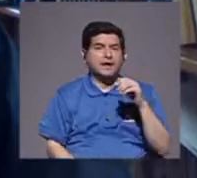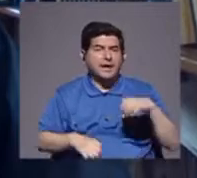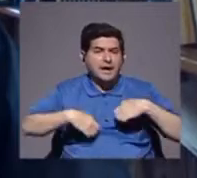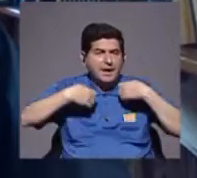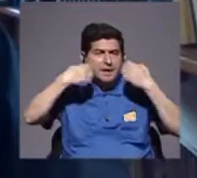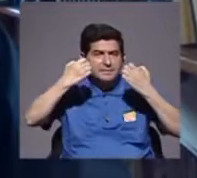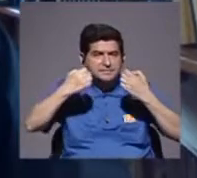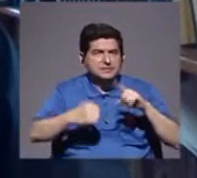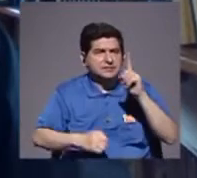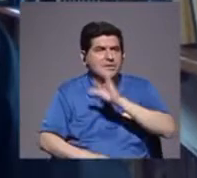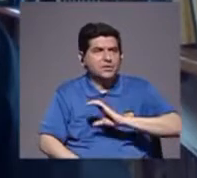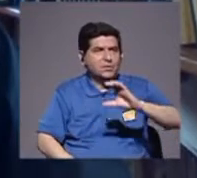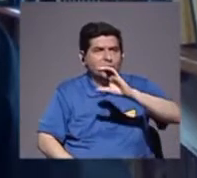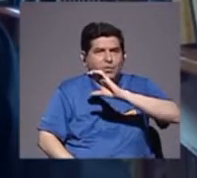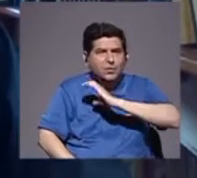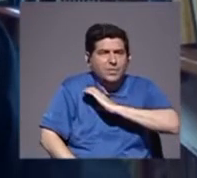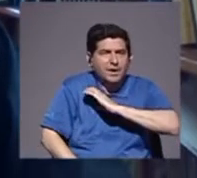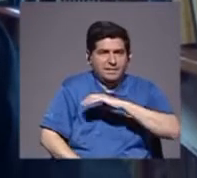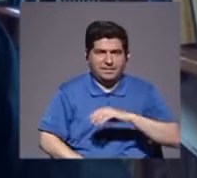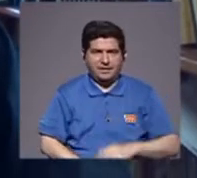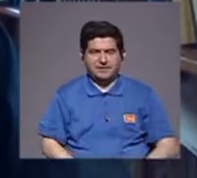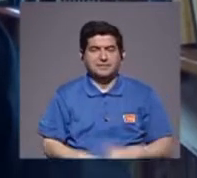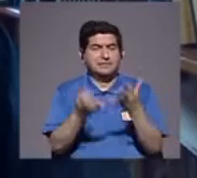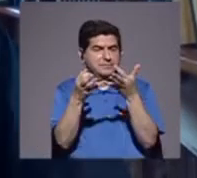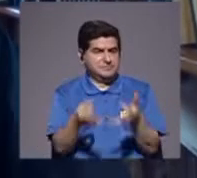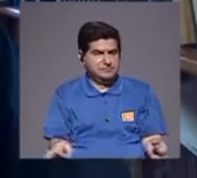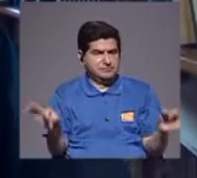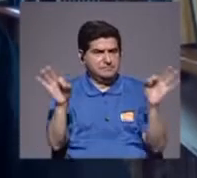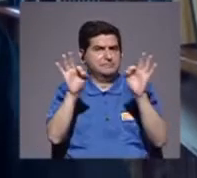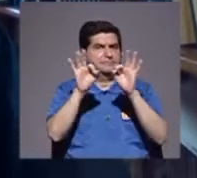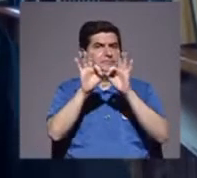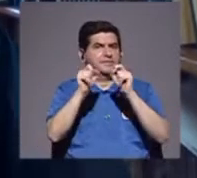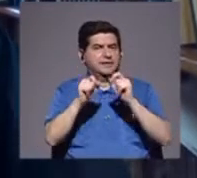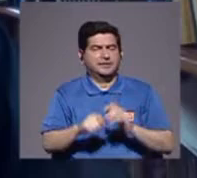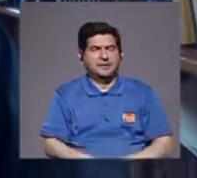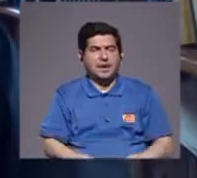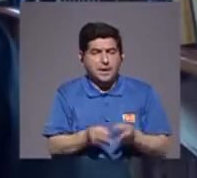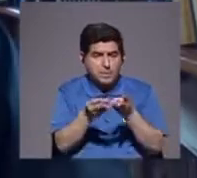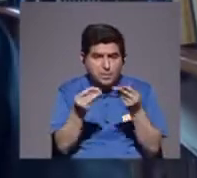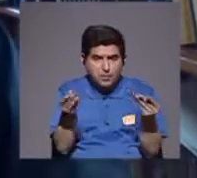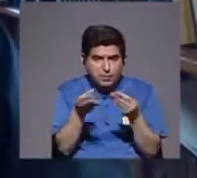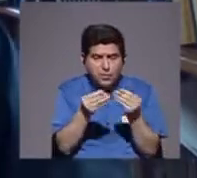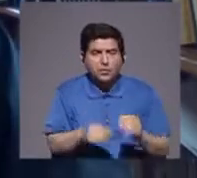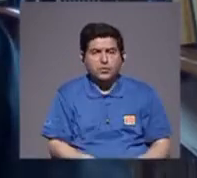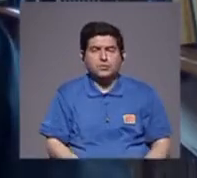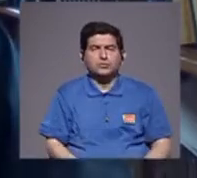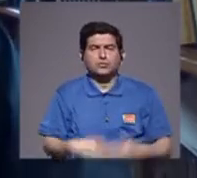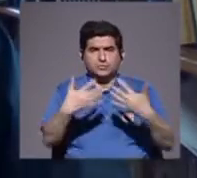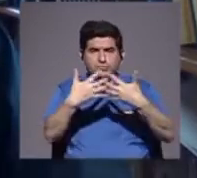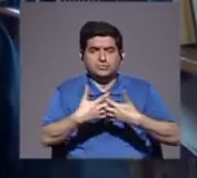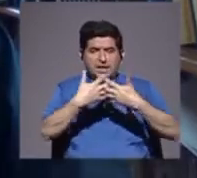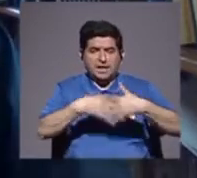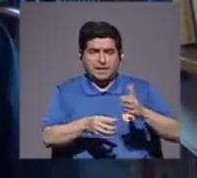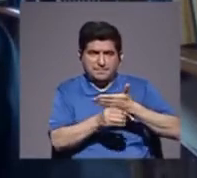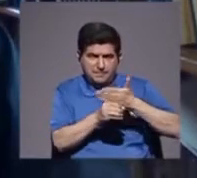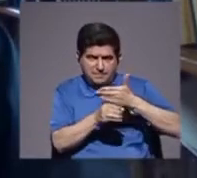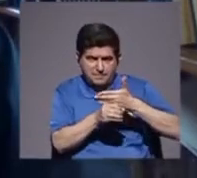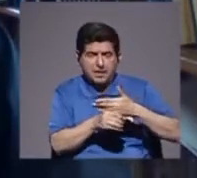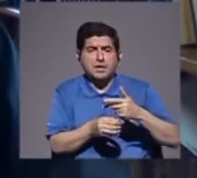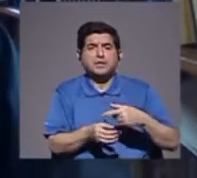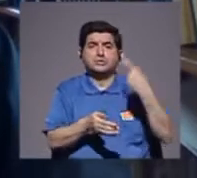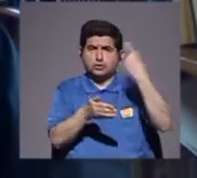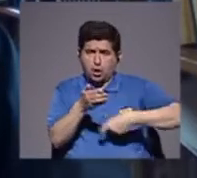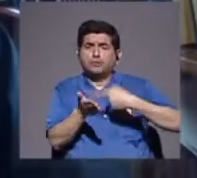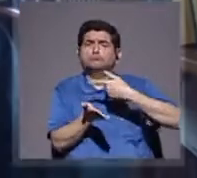característica importante, los productos de la cervecería pagaban impuestos y